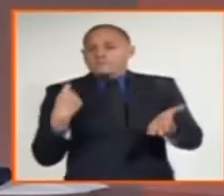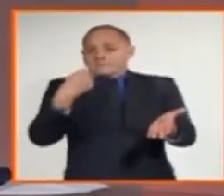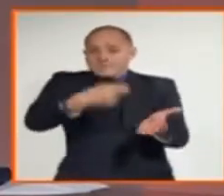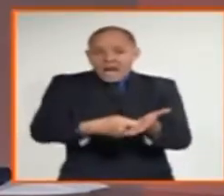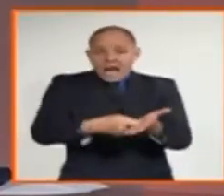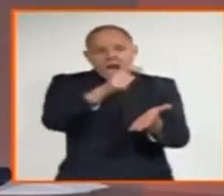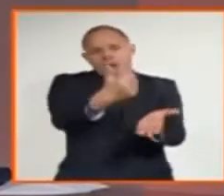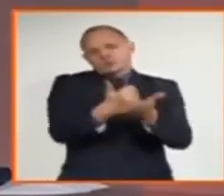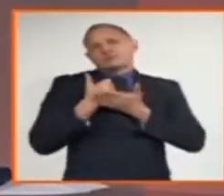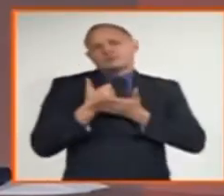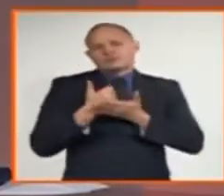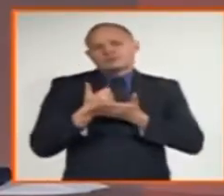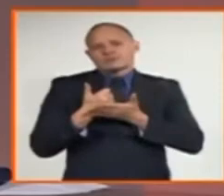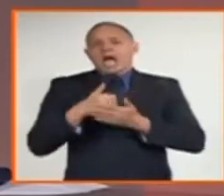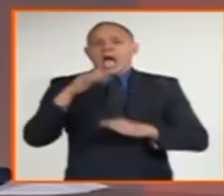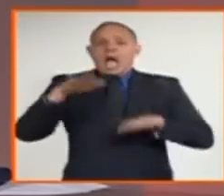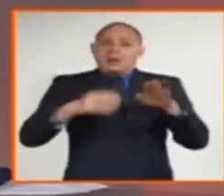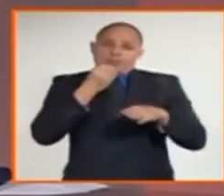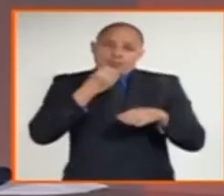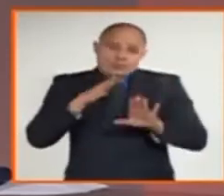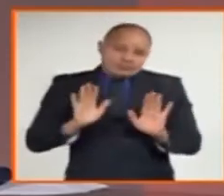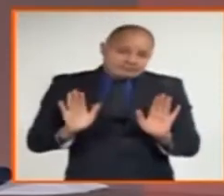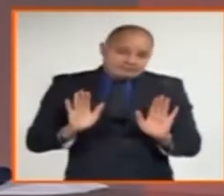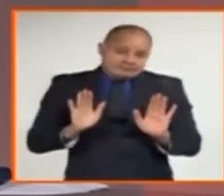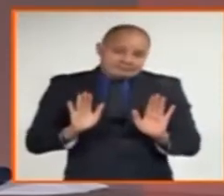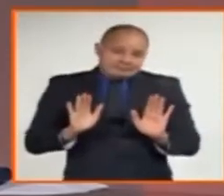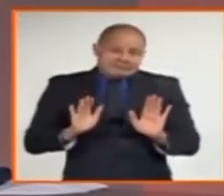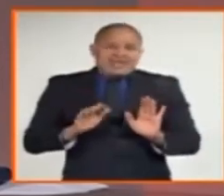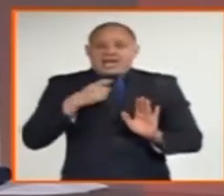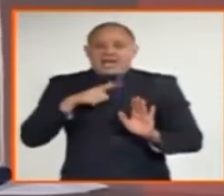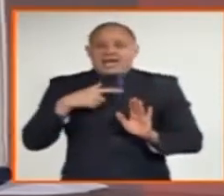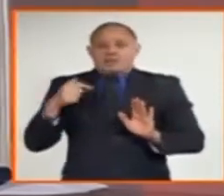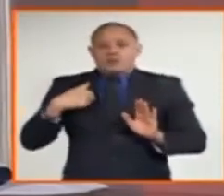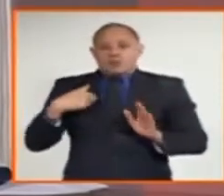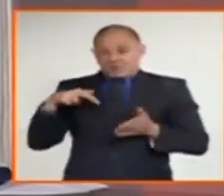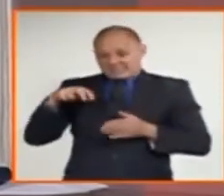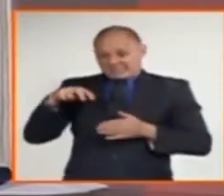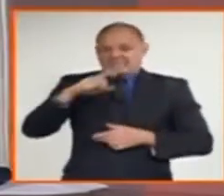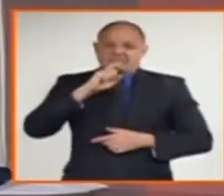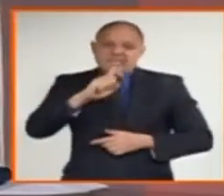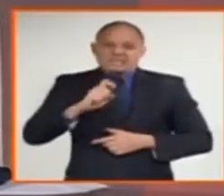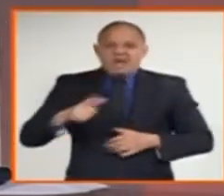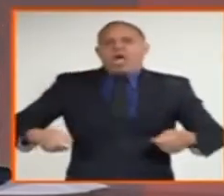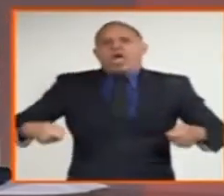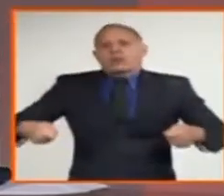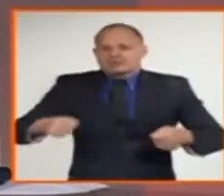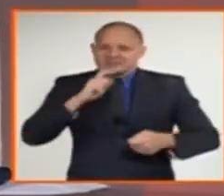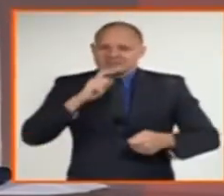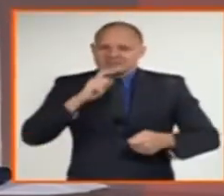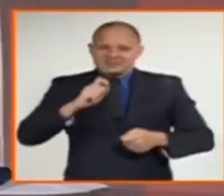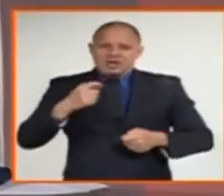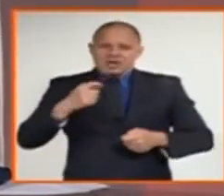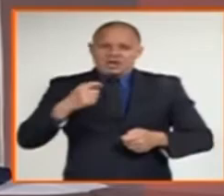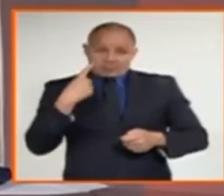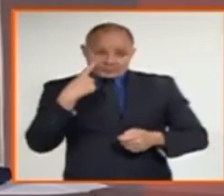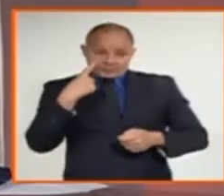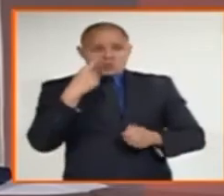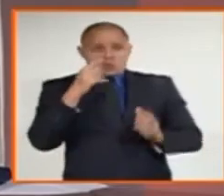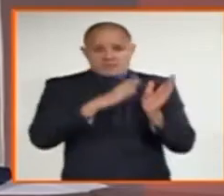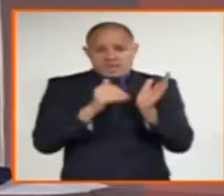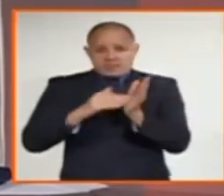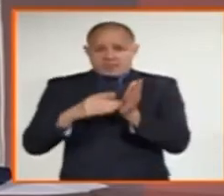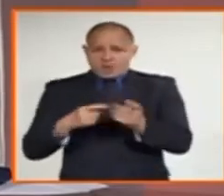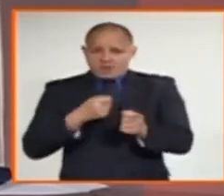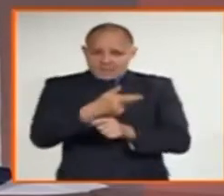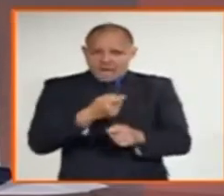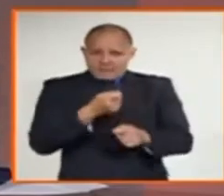económica, de algún tipo de modo que le garanticen estos cuidados a tono con las necesidades concretas que tiene el adulto mayor